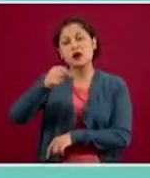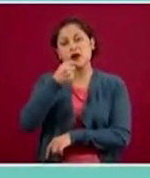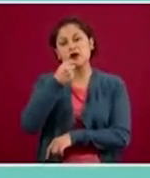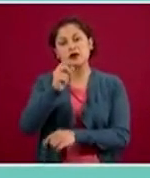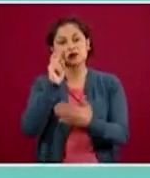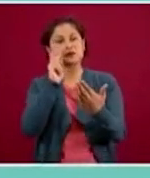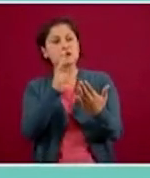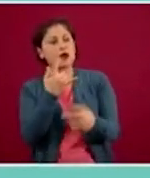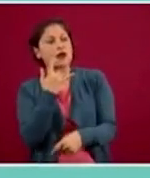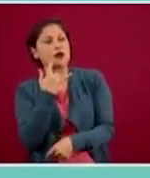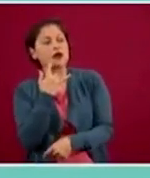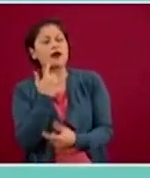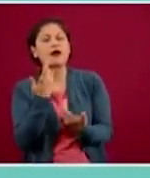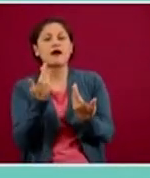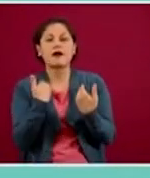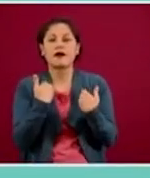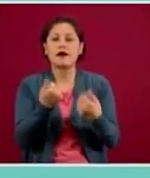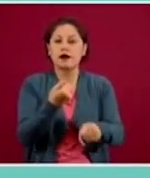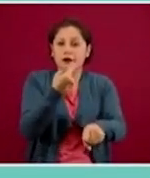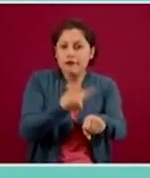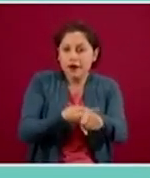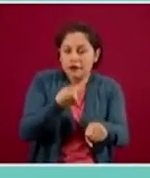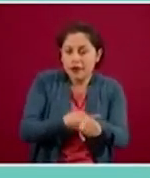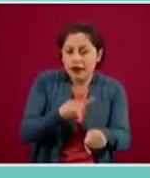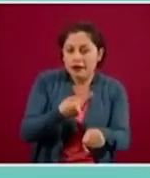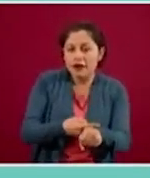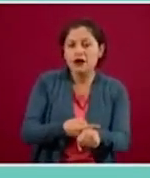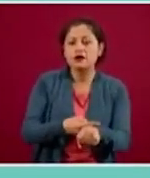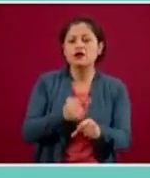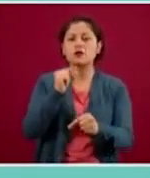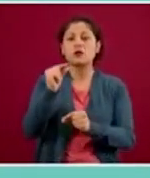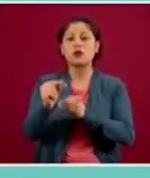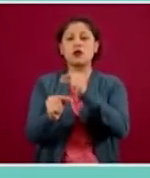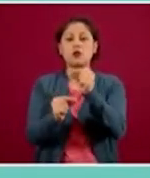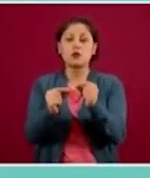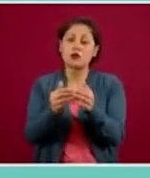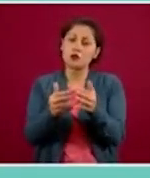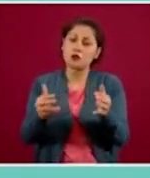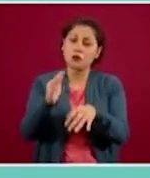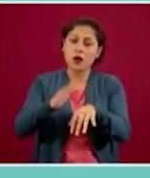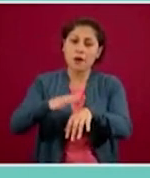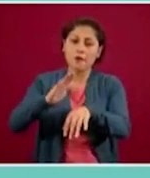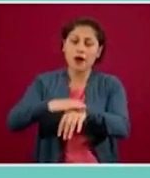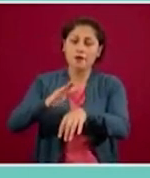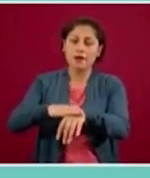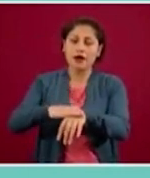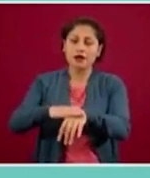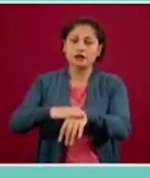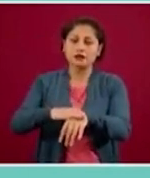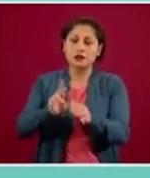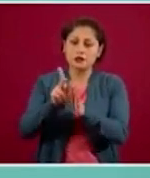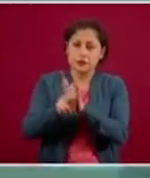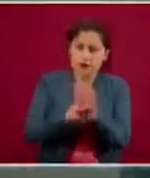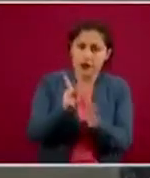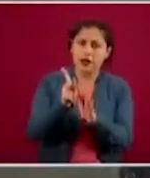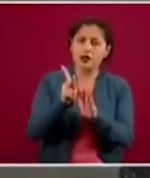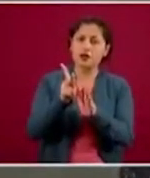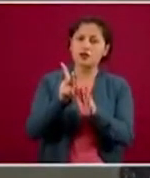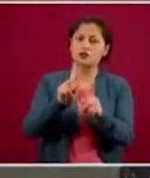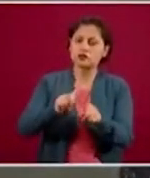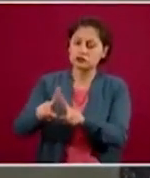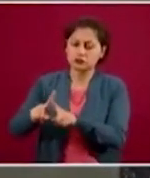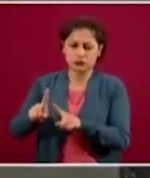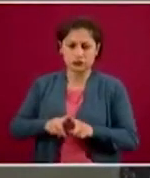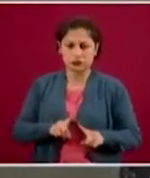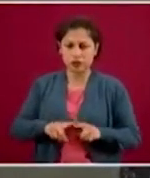se produce la enfermedad, cómo se lleva a cabo. Si seguimos subiendo, vamos a encontrar toda una serie de videos. Si le podemos dar para